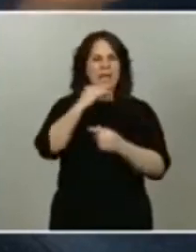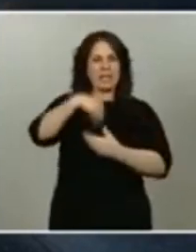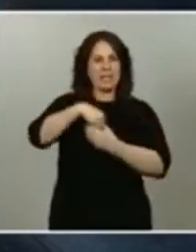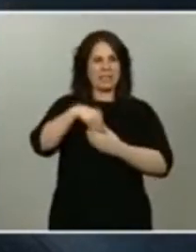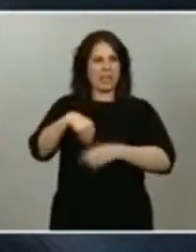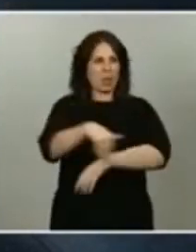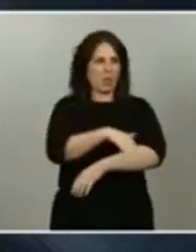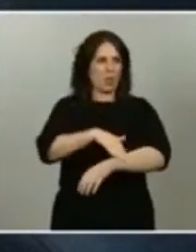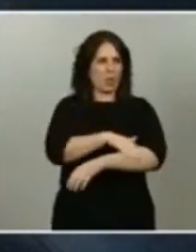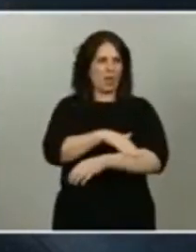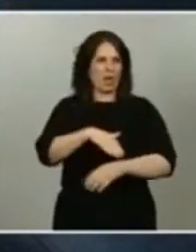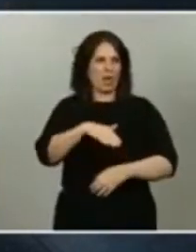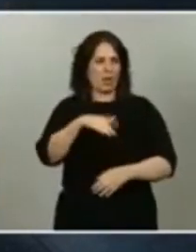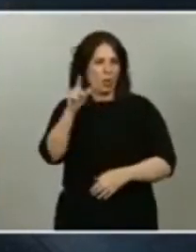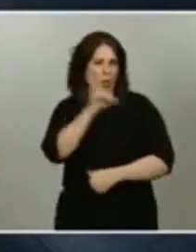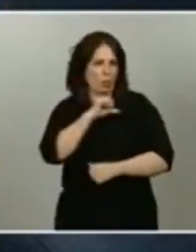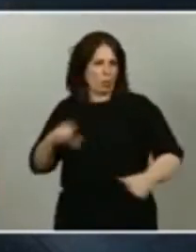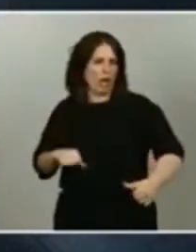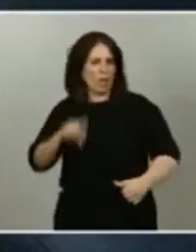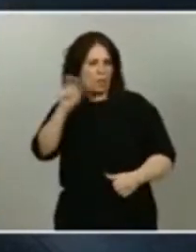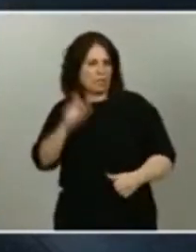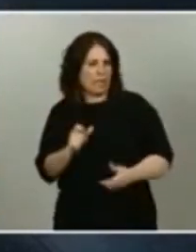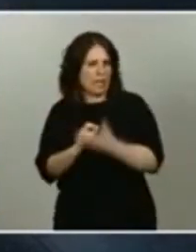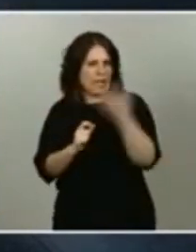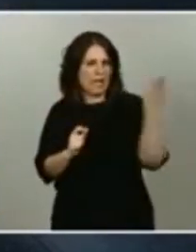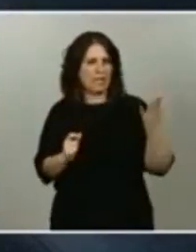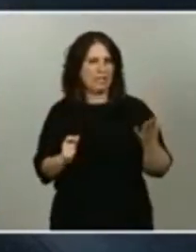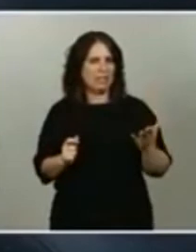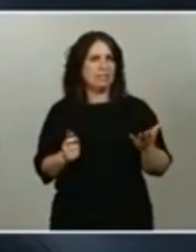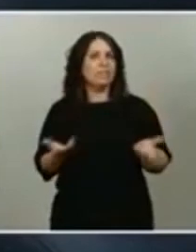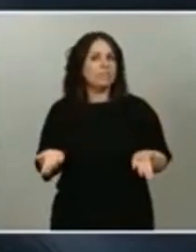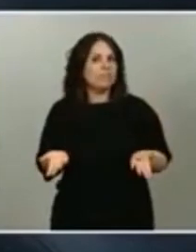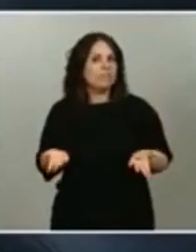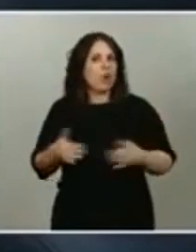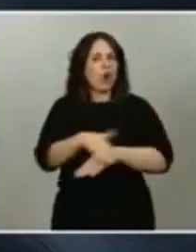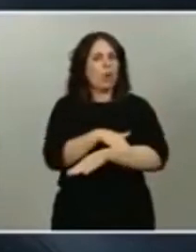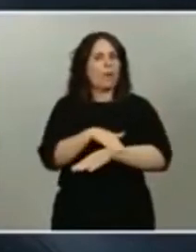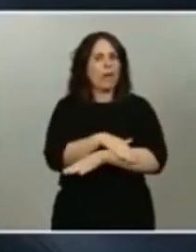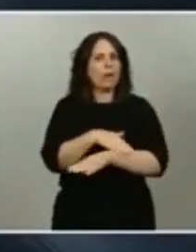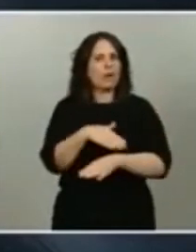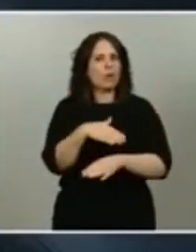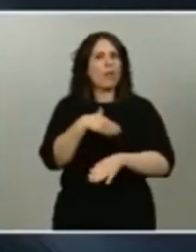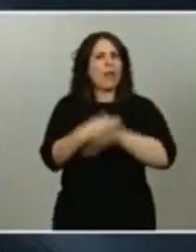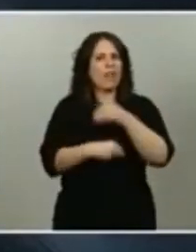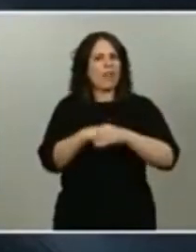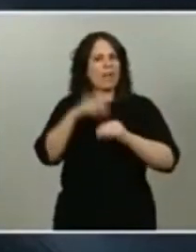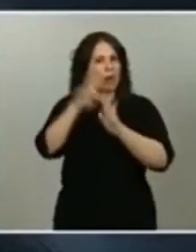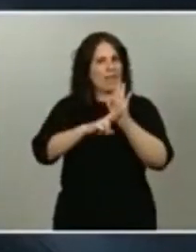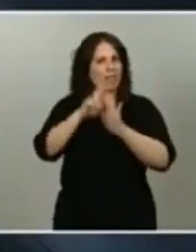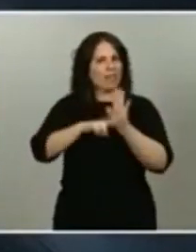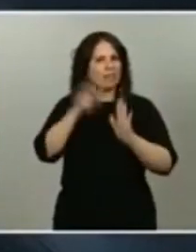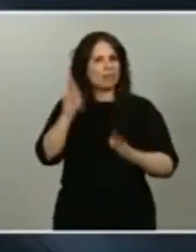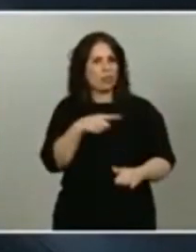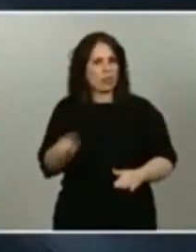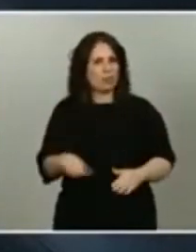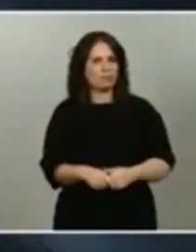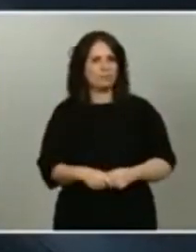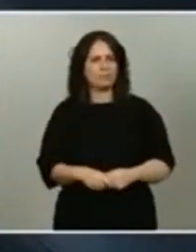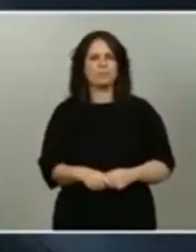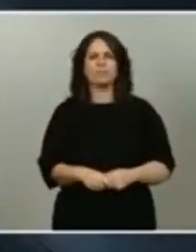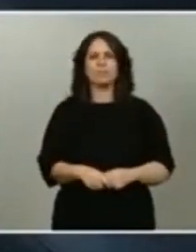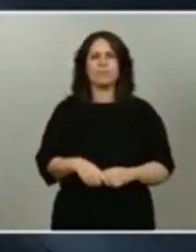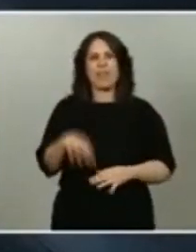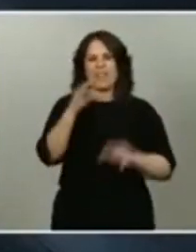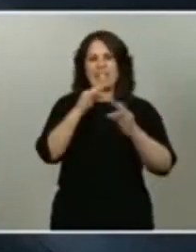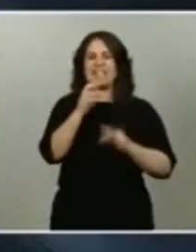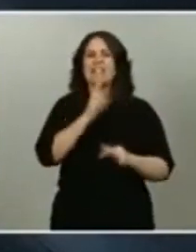en Portugal en Italia lo han hecho donde estamos el gobierno se plantea hacer una regularización y por último un detalle de sí o no España mantiene la candidatura